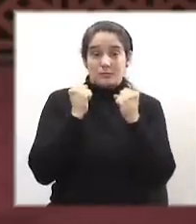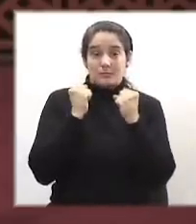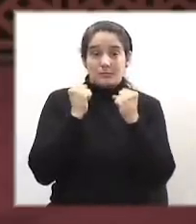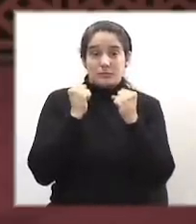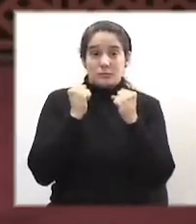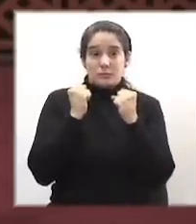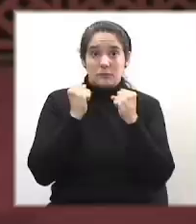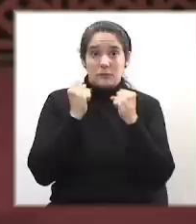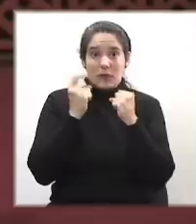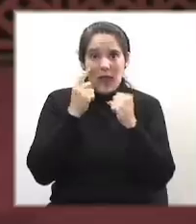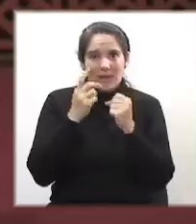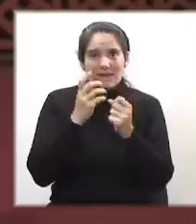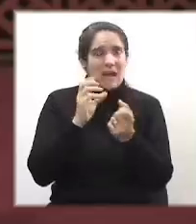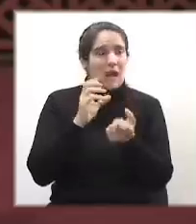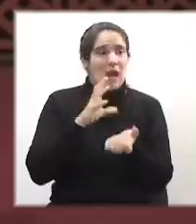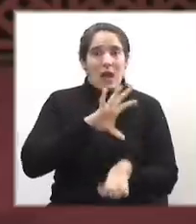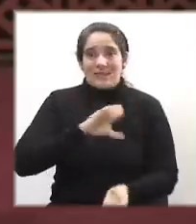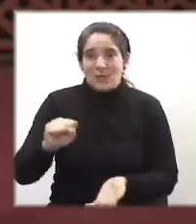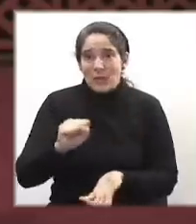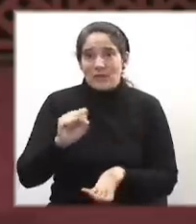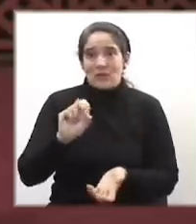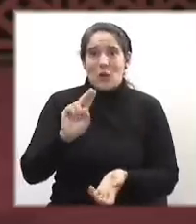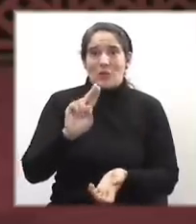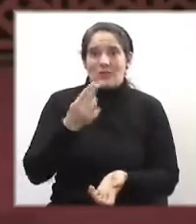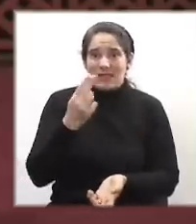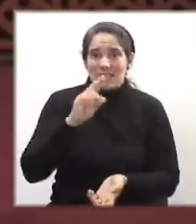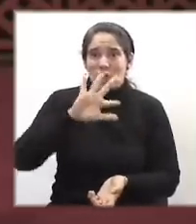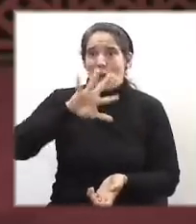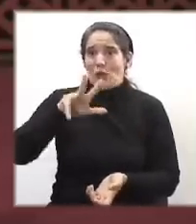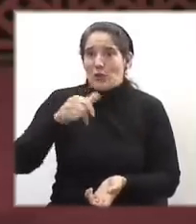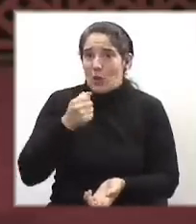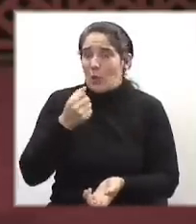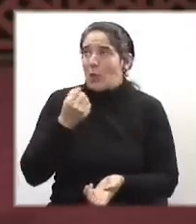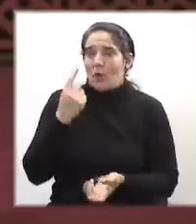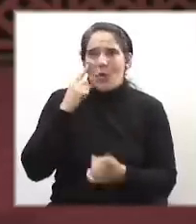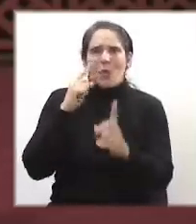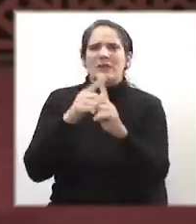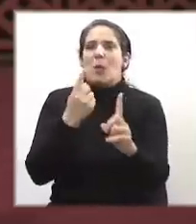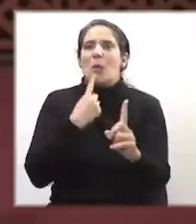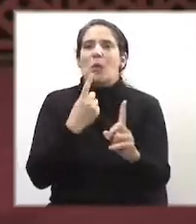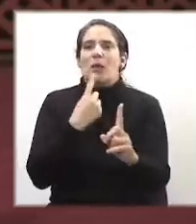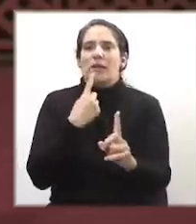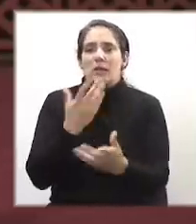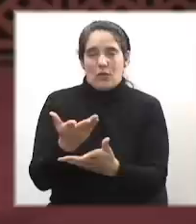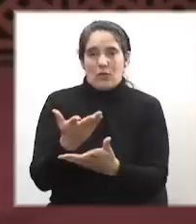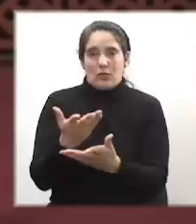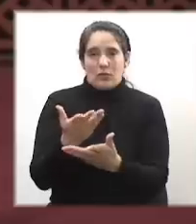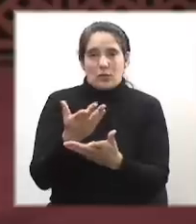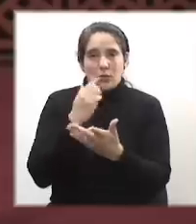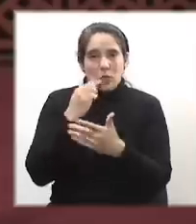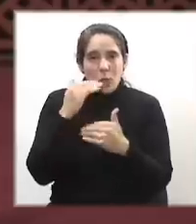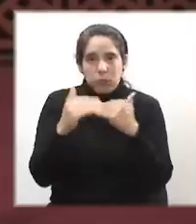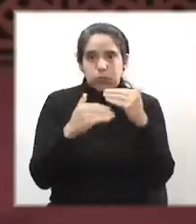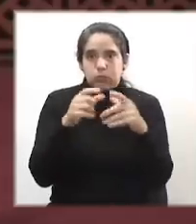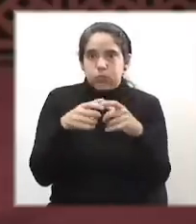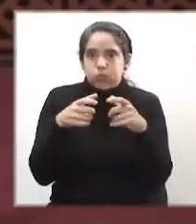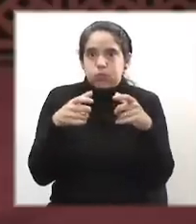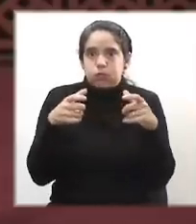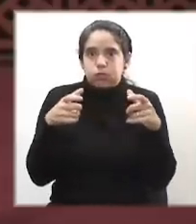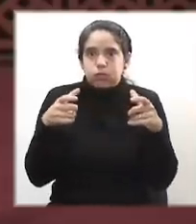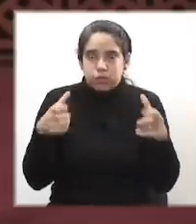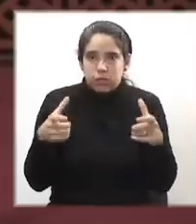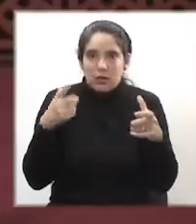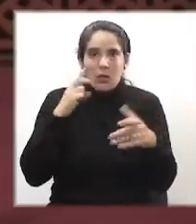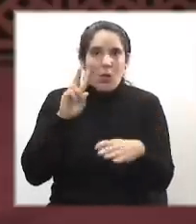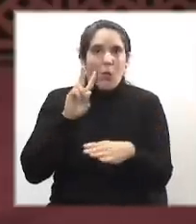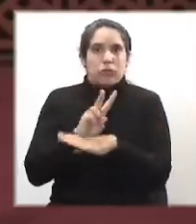a secuestros, asesinatos, robos con fines políticos y a una creciente hostilidad